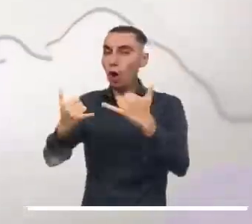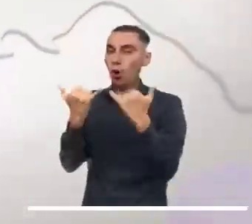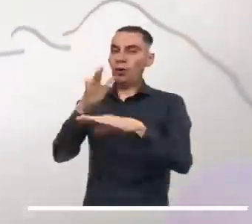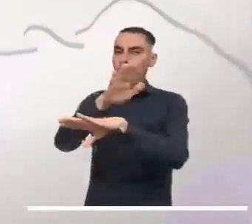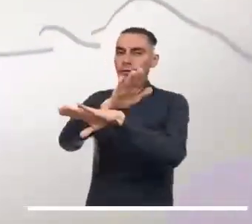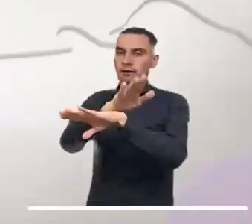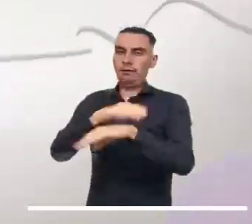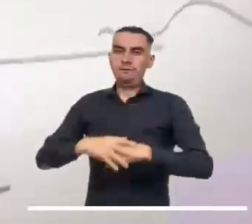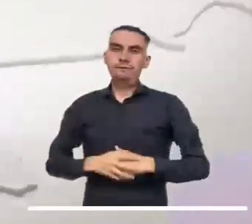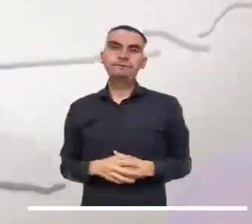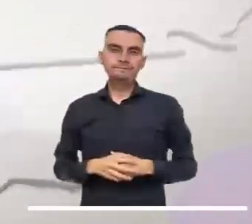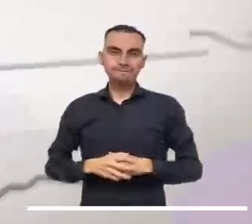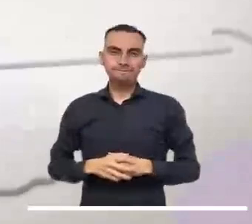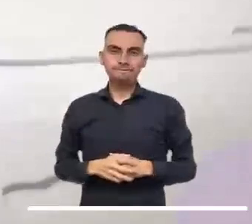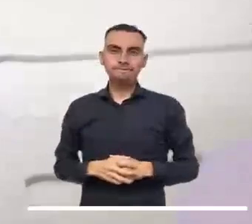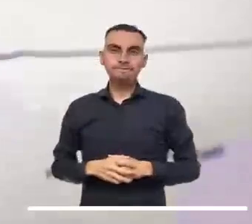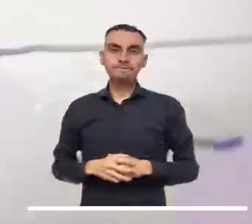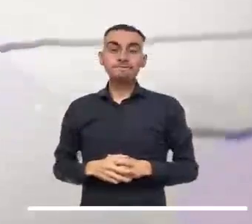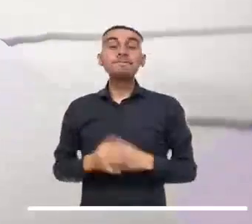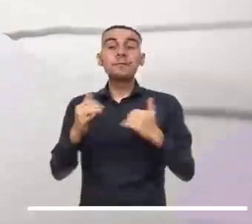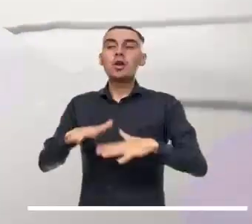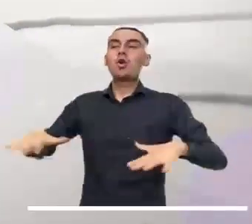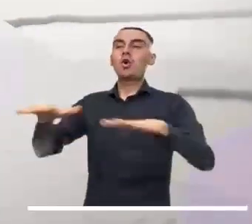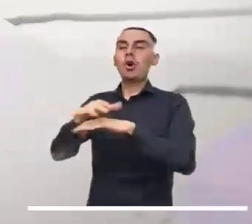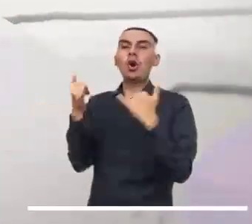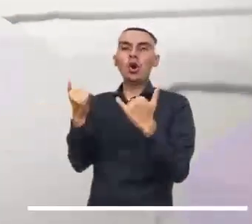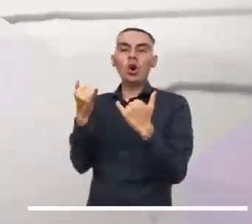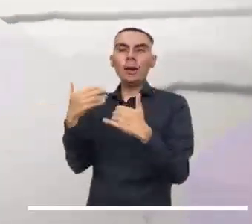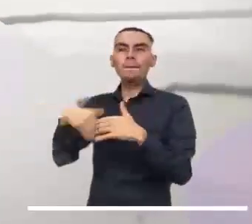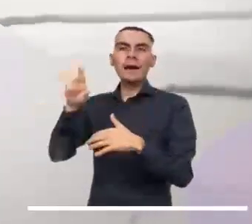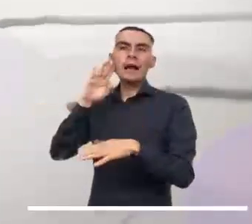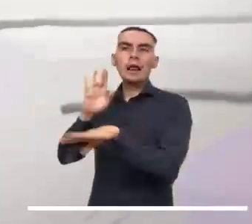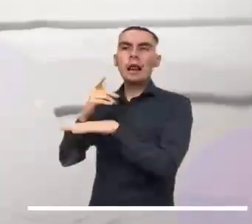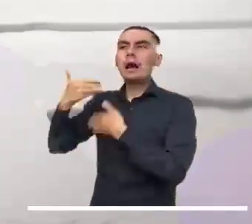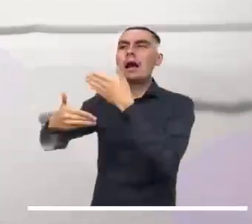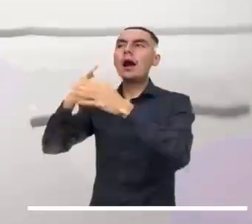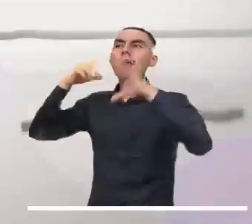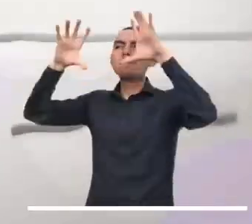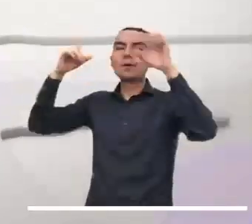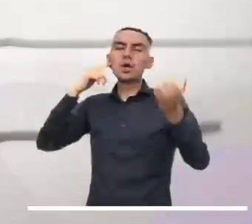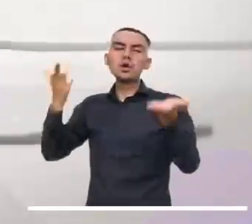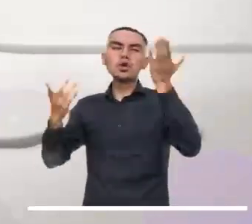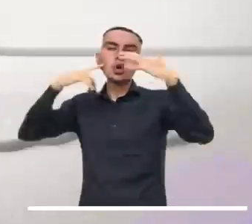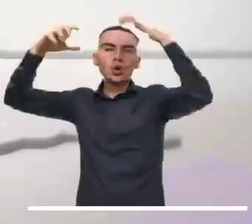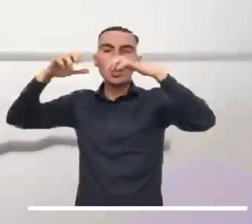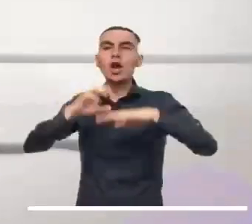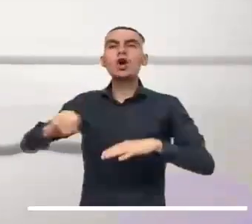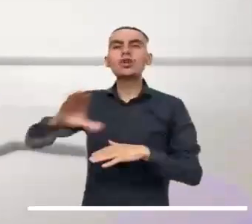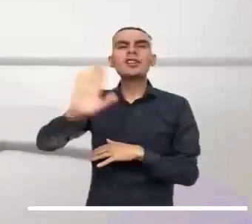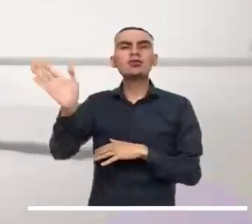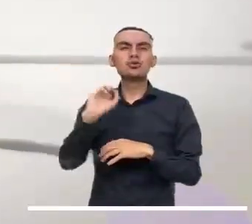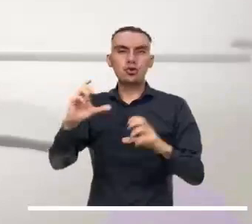Para la Orinoquía se pronostica cielo cubierto, tiempo seco y lloviznas en Pichada, Meta y Arauca.